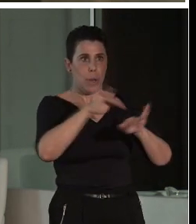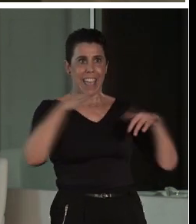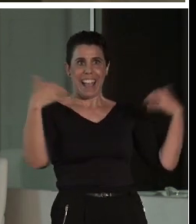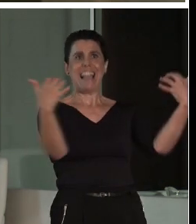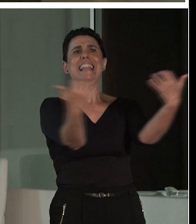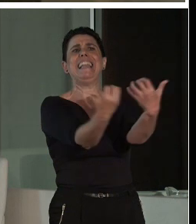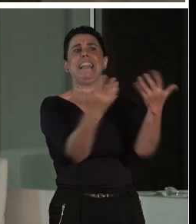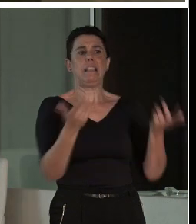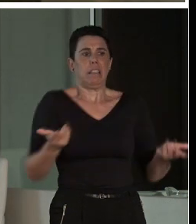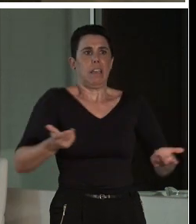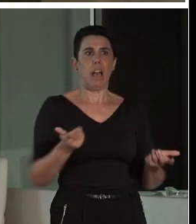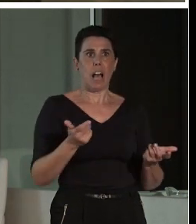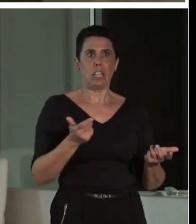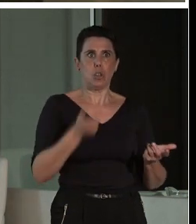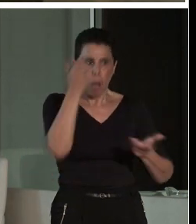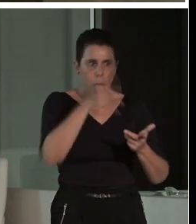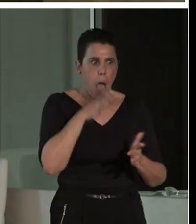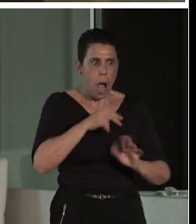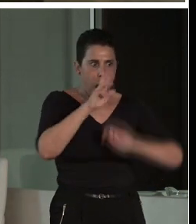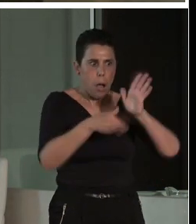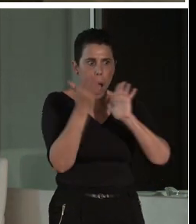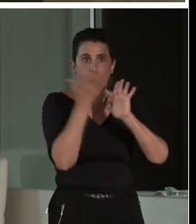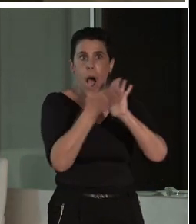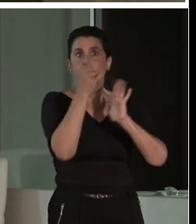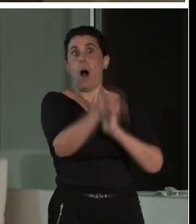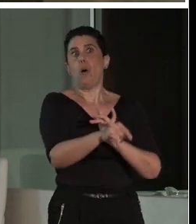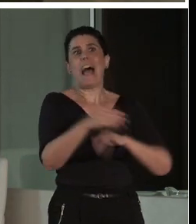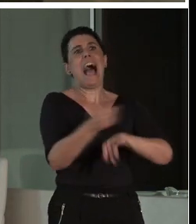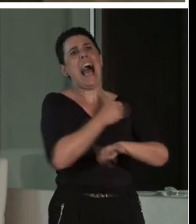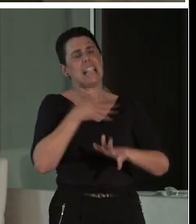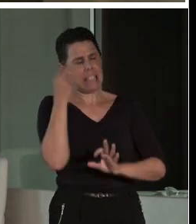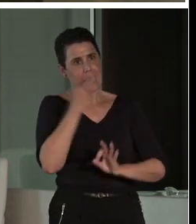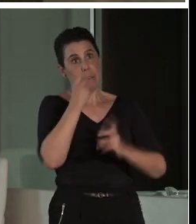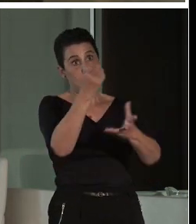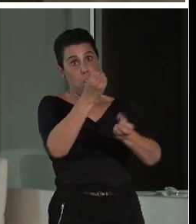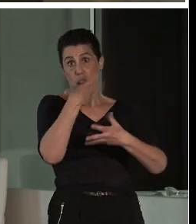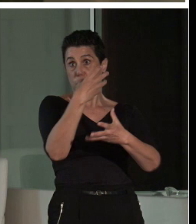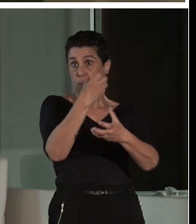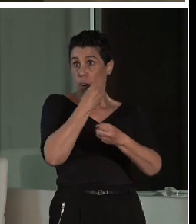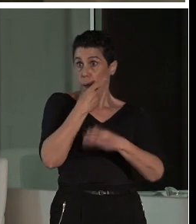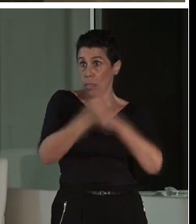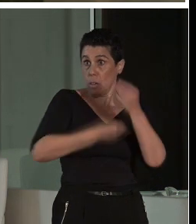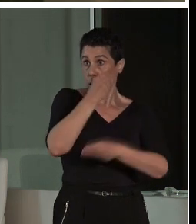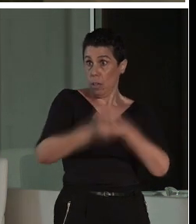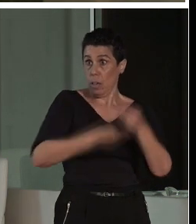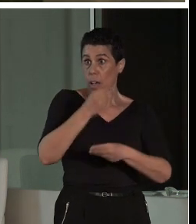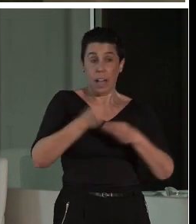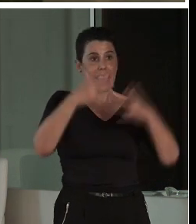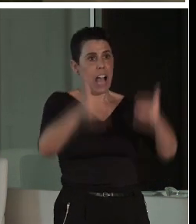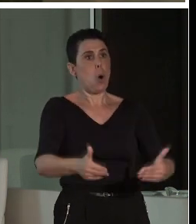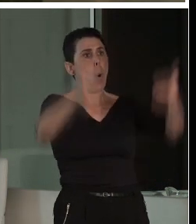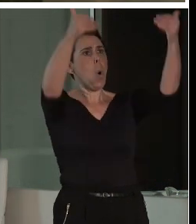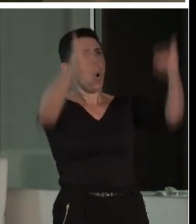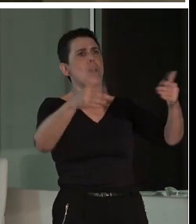gestiona? Me tiene que estar informando. ¿Qué hago? Pues que en vez de poner una lona donde pongo que el ministerio ha dado no sé cuánto dinero, pongo eso, que es